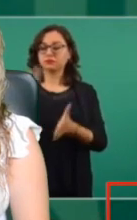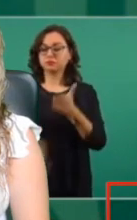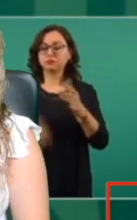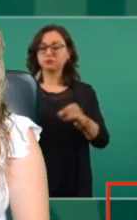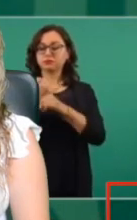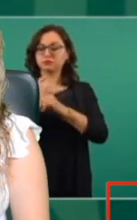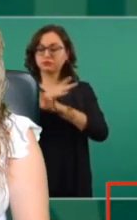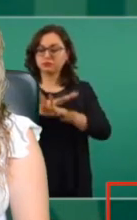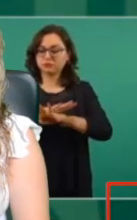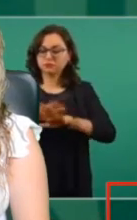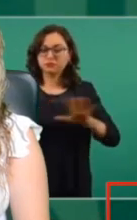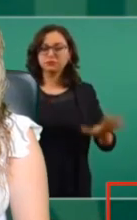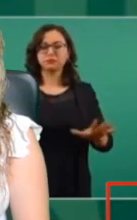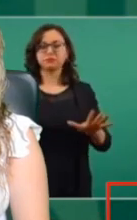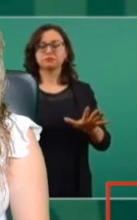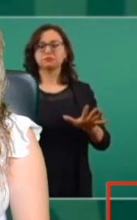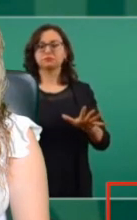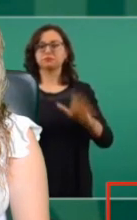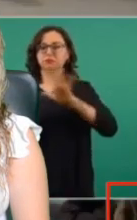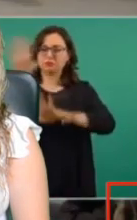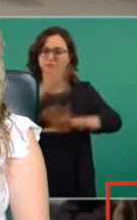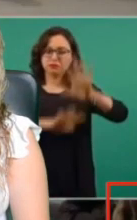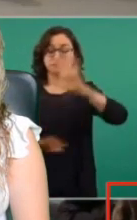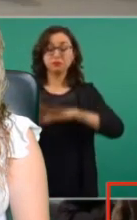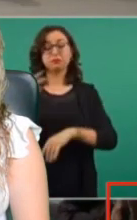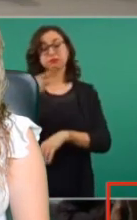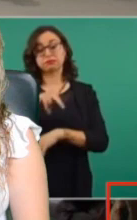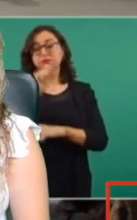hay ética, no hay honestidad.